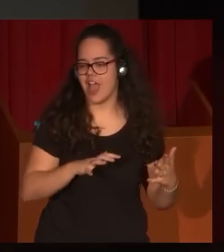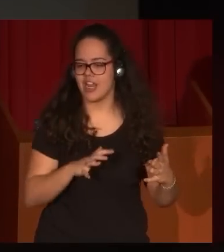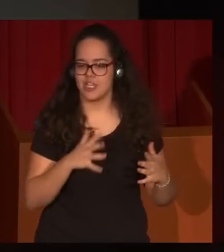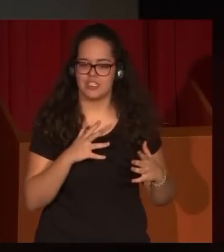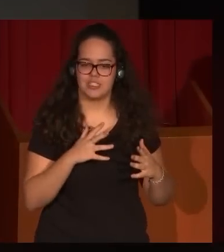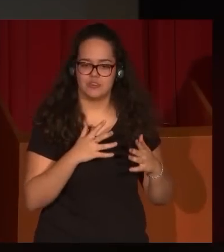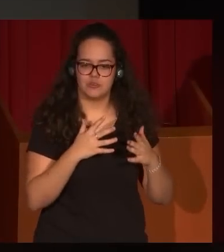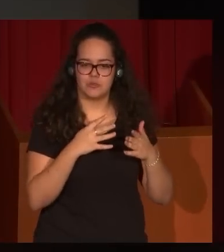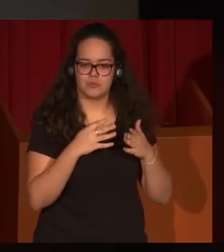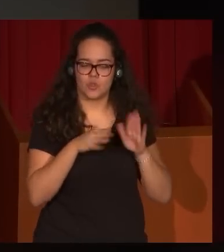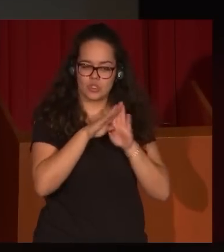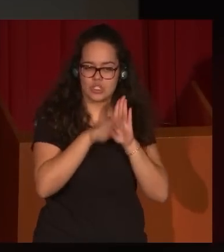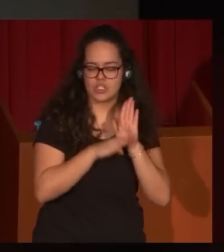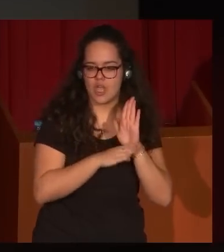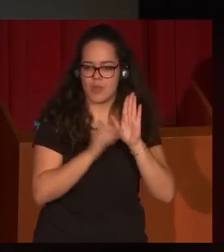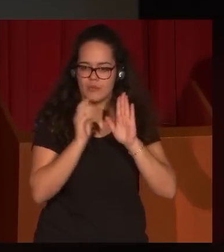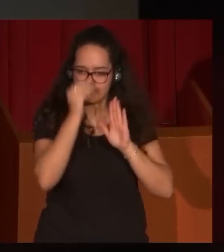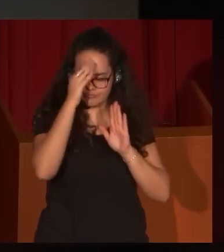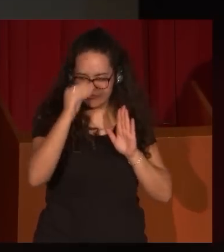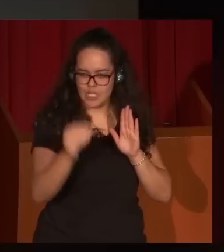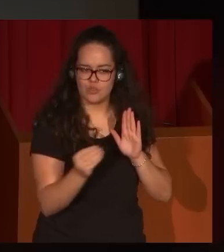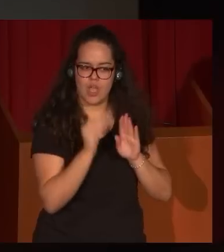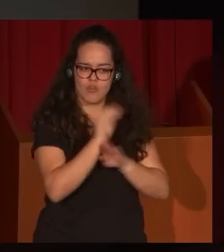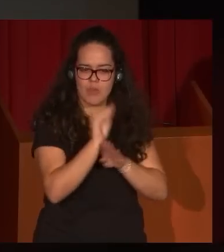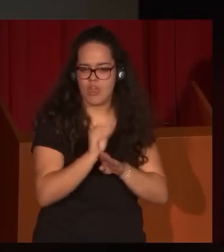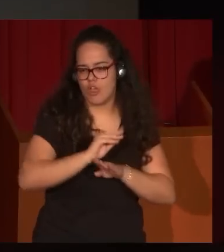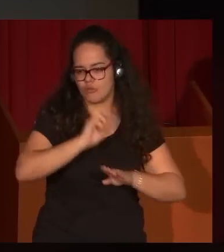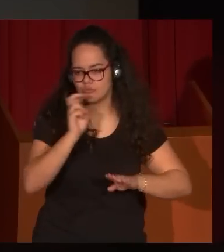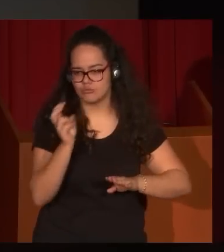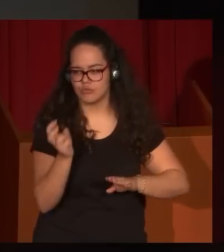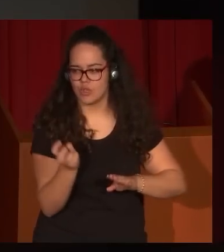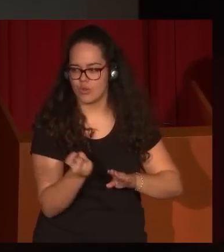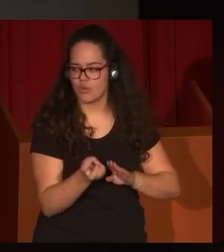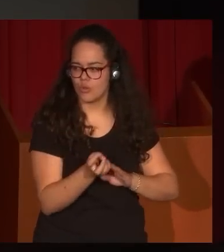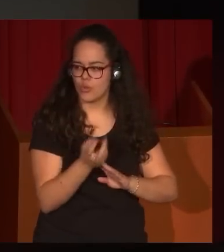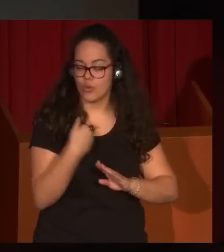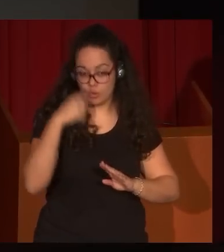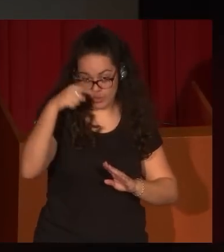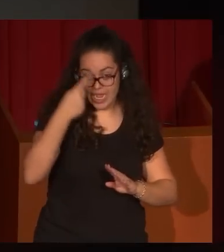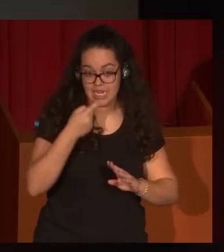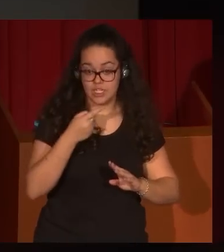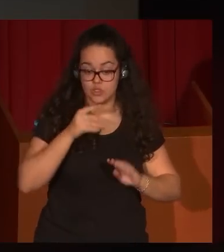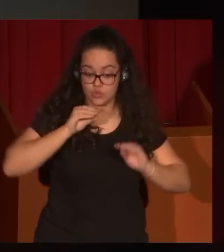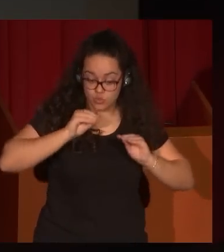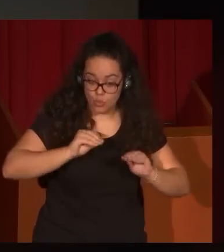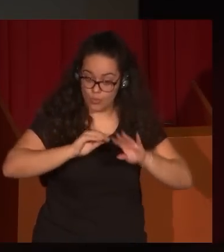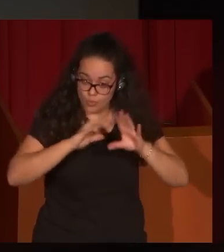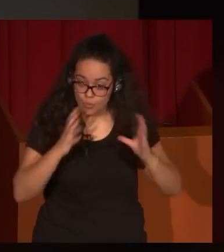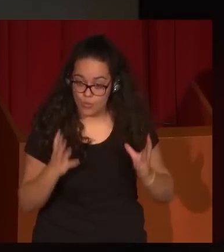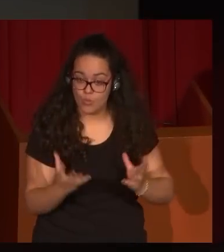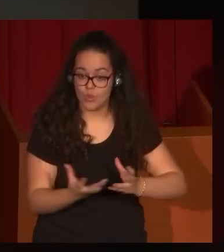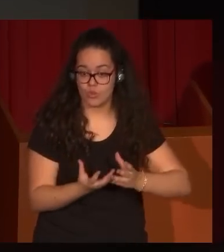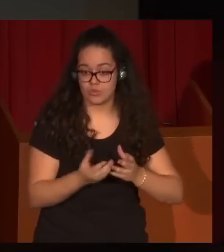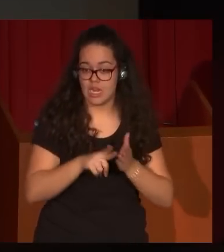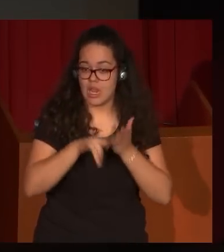a unos esquemas de una formación intelectual y cultural que responde al mundo ilustrado, a un